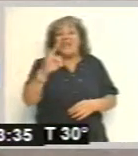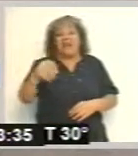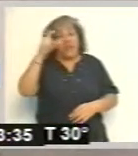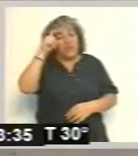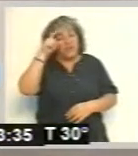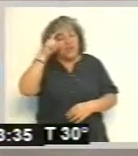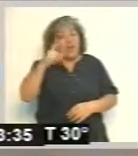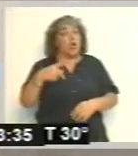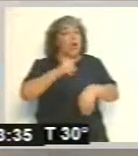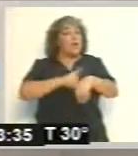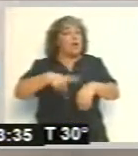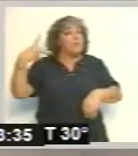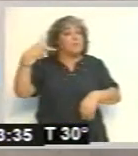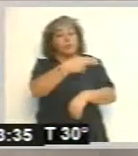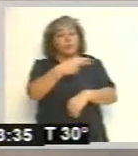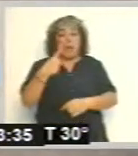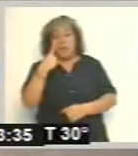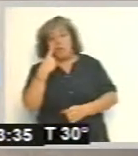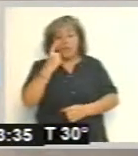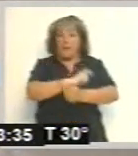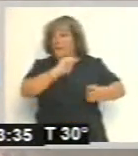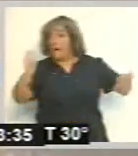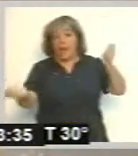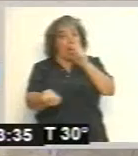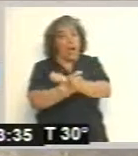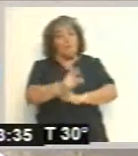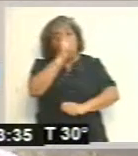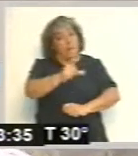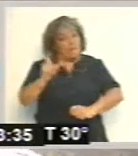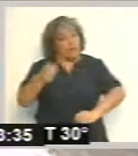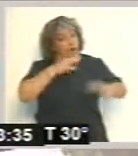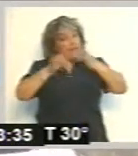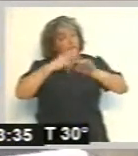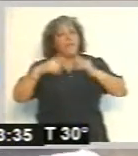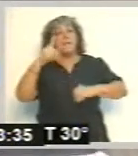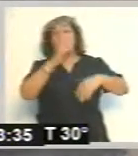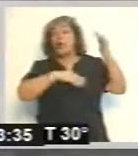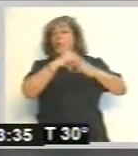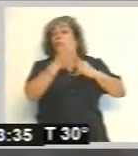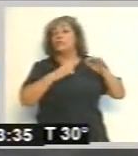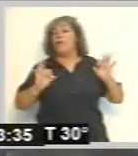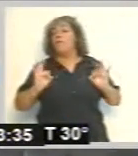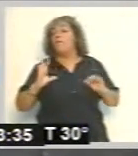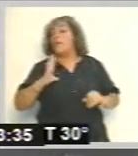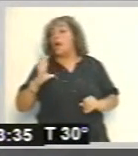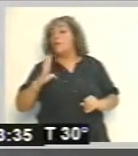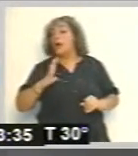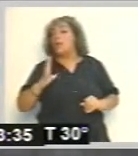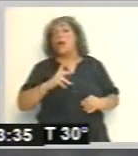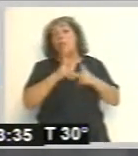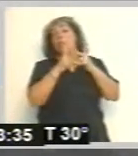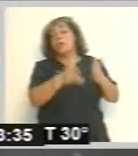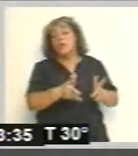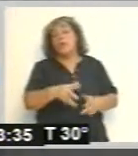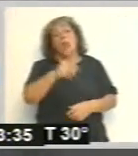enero es el plazo que ha fijado el municipio para el traslado de los comerciantes, pero las obras están inconclusas. Según manifestaban